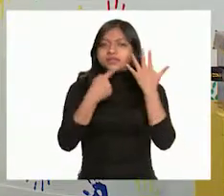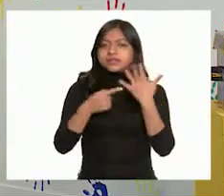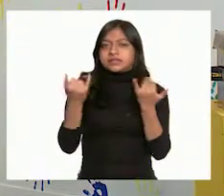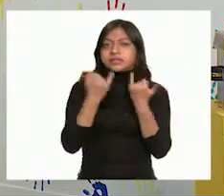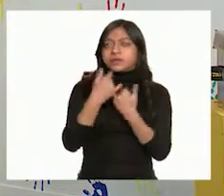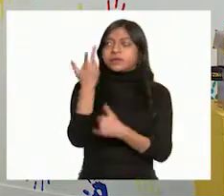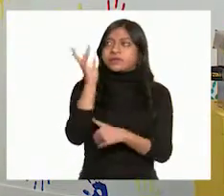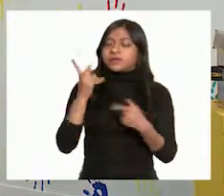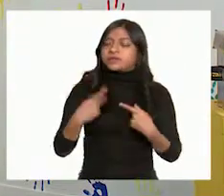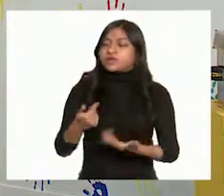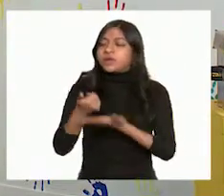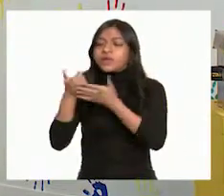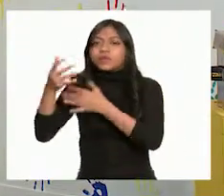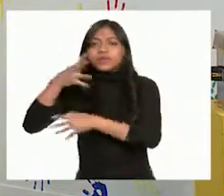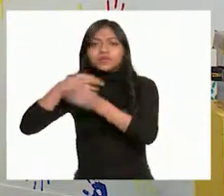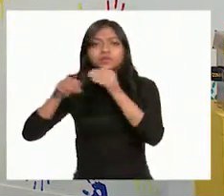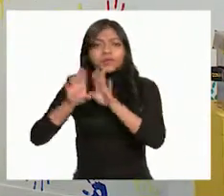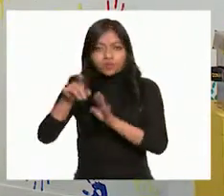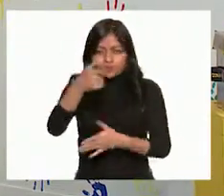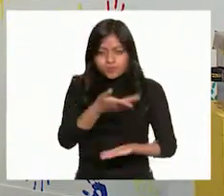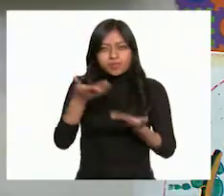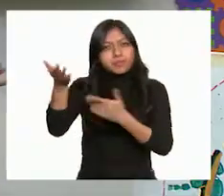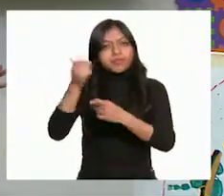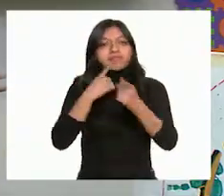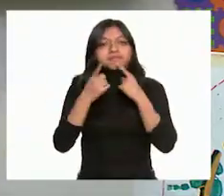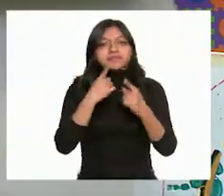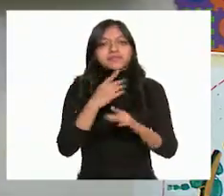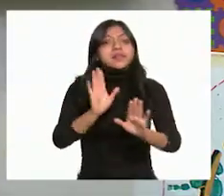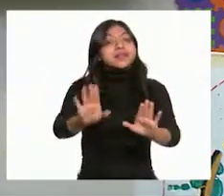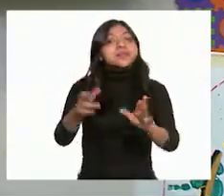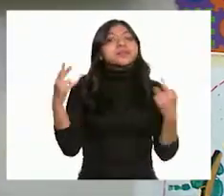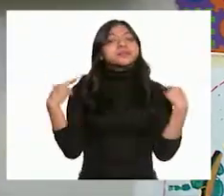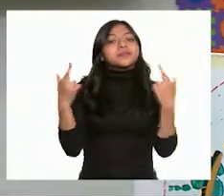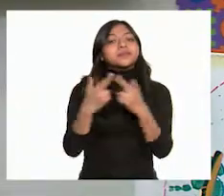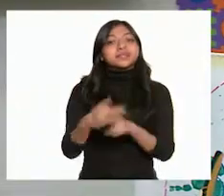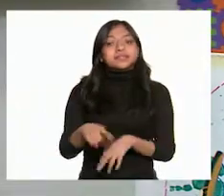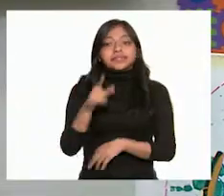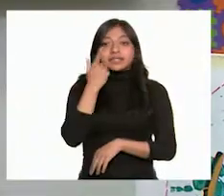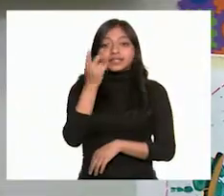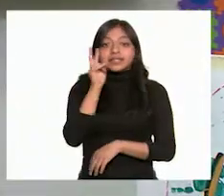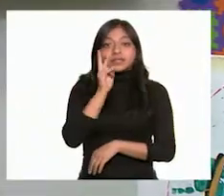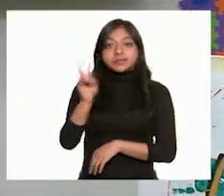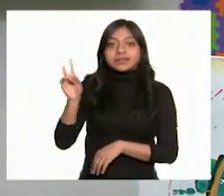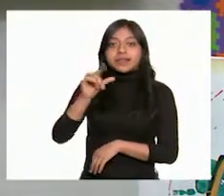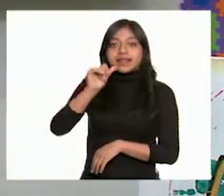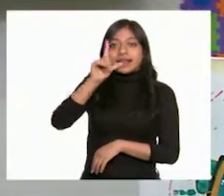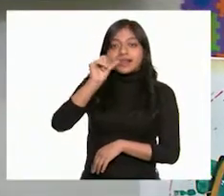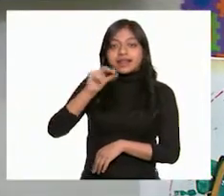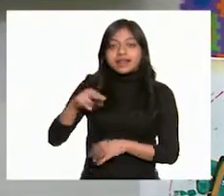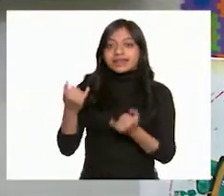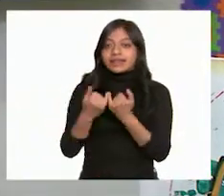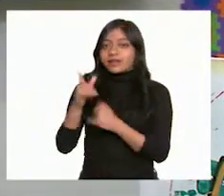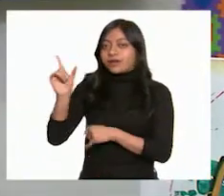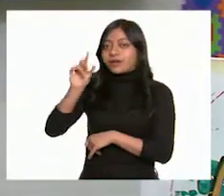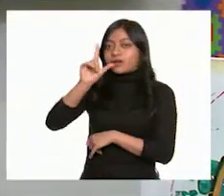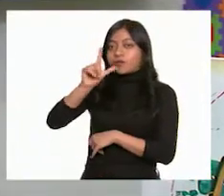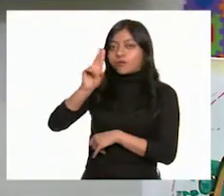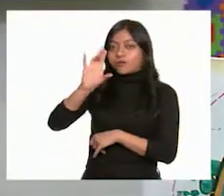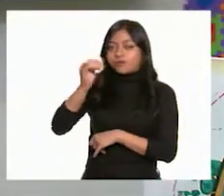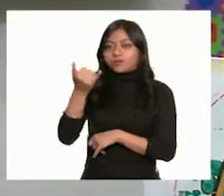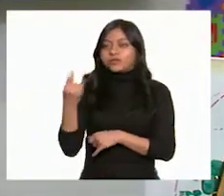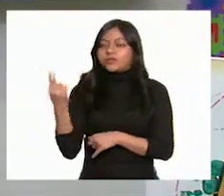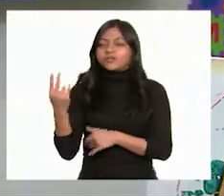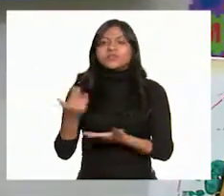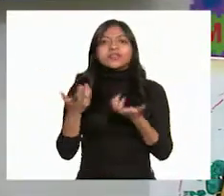personas. Ajá. Maestra, ¿y qué le parece si vemos lo que Alan y Lucy hicieron